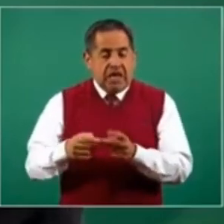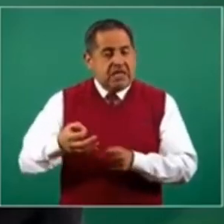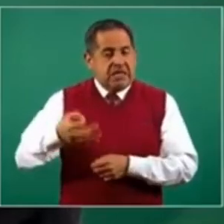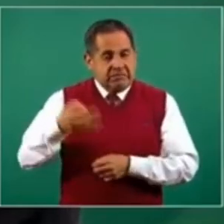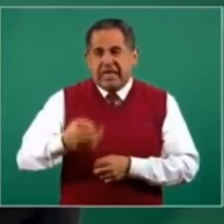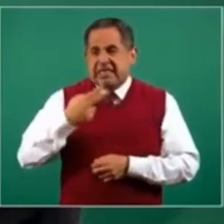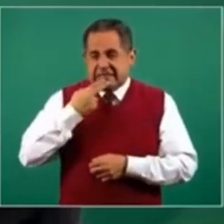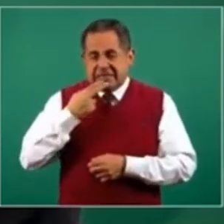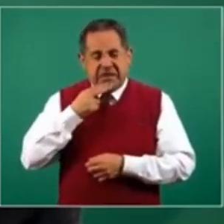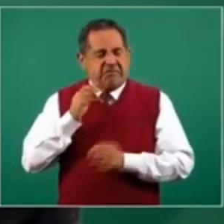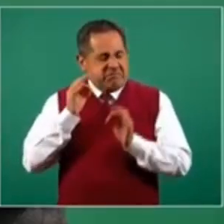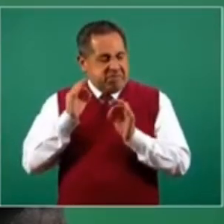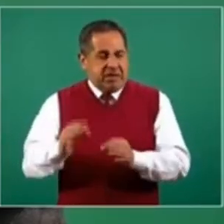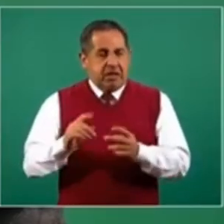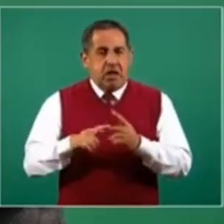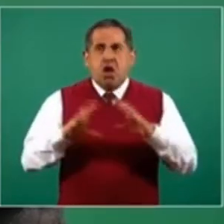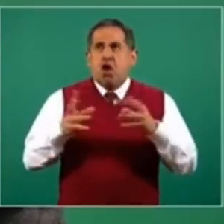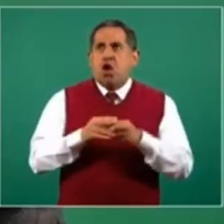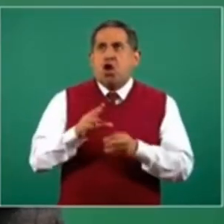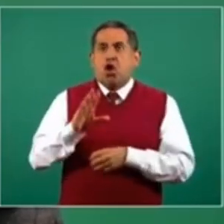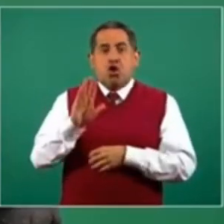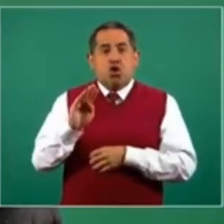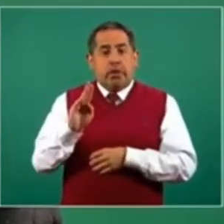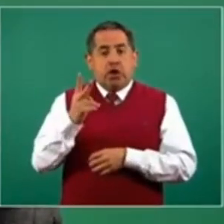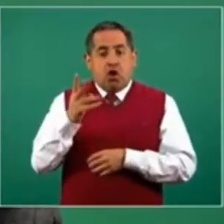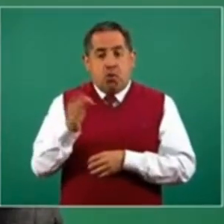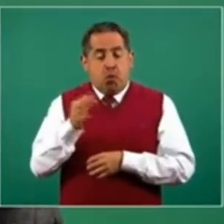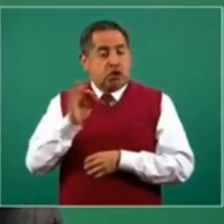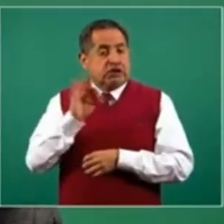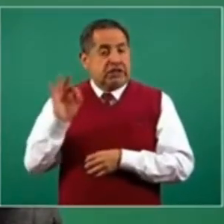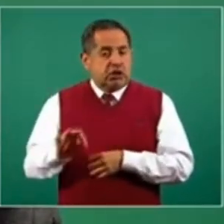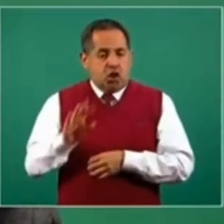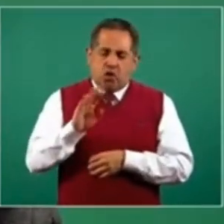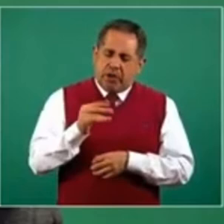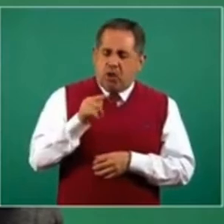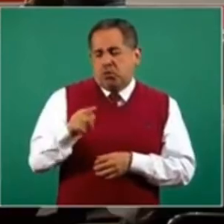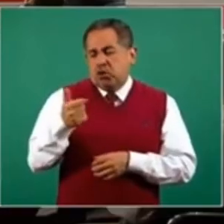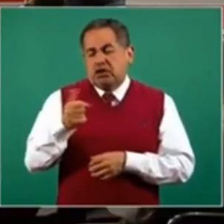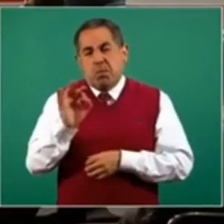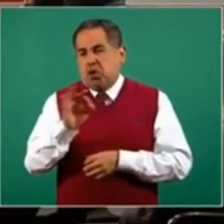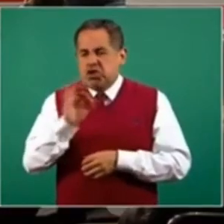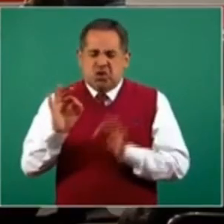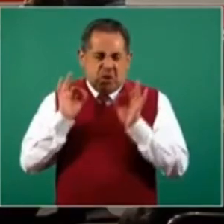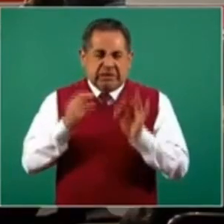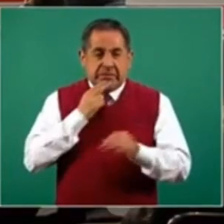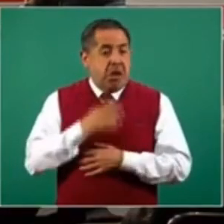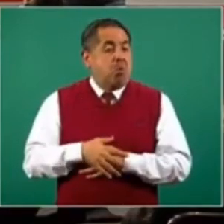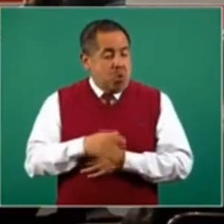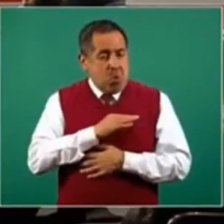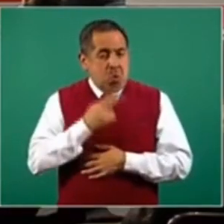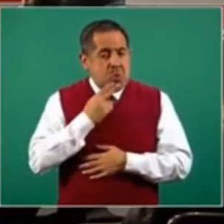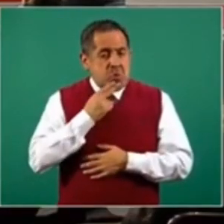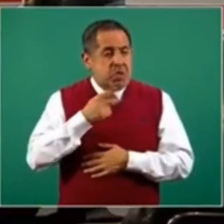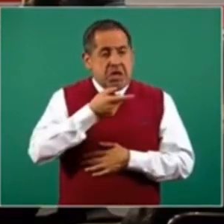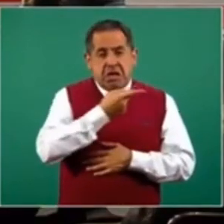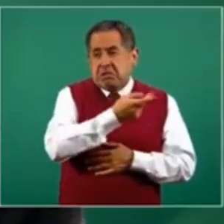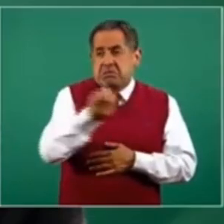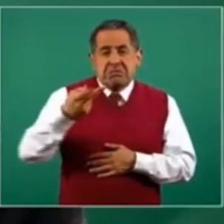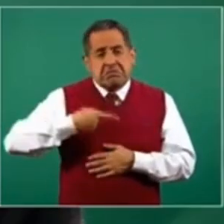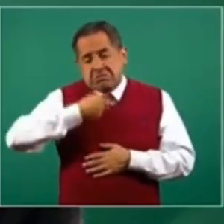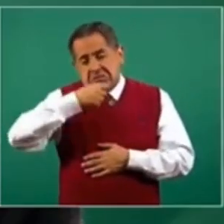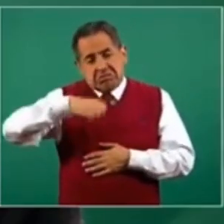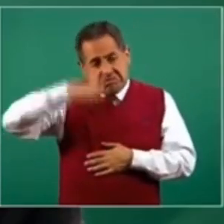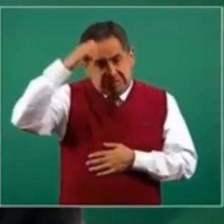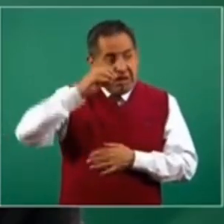eficaz, con una eficacia de 92 por ciento, 91.6 por ciento. Se puede utilizar en personas adultas mayores,